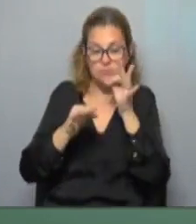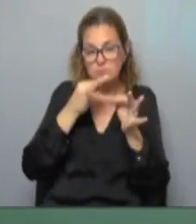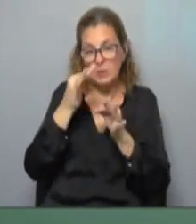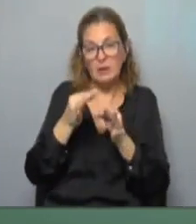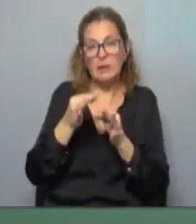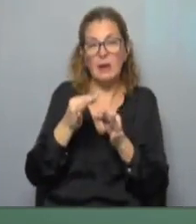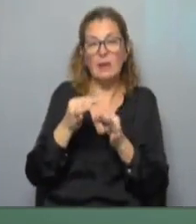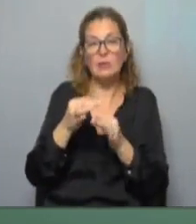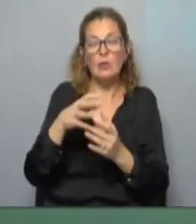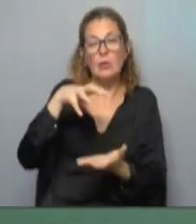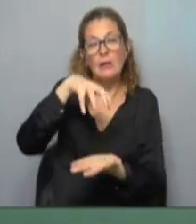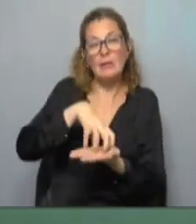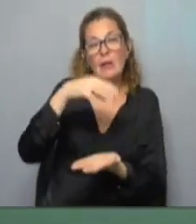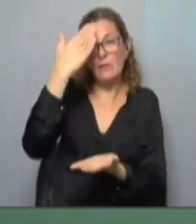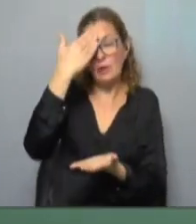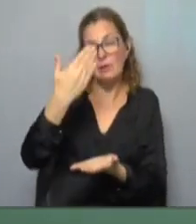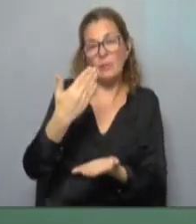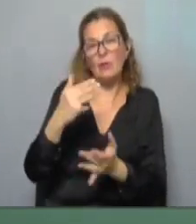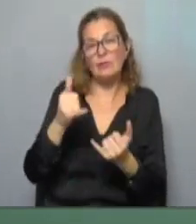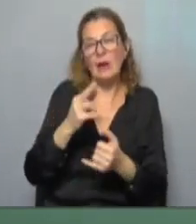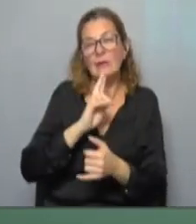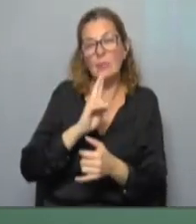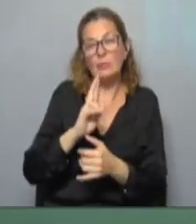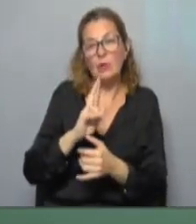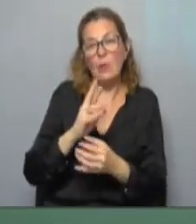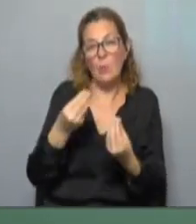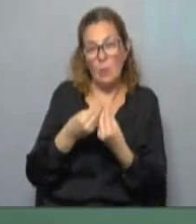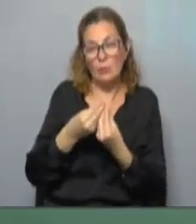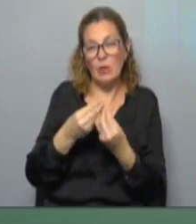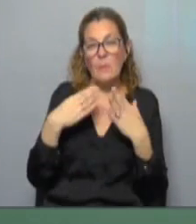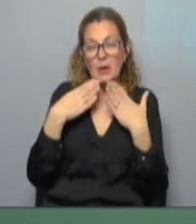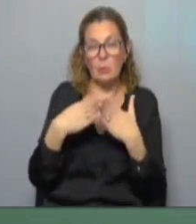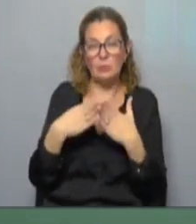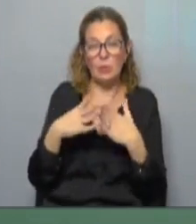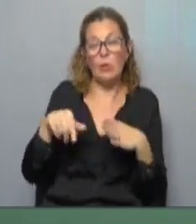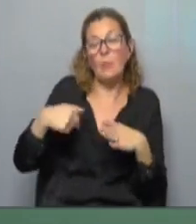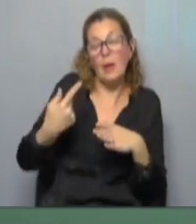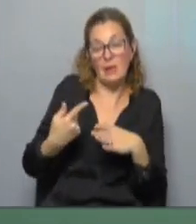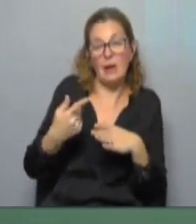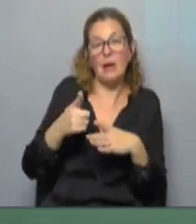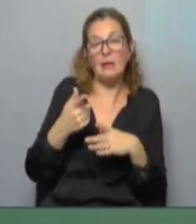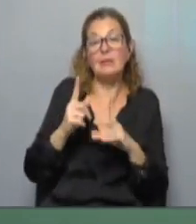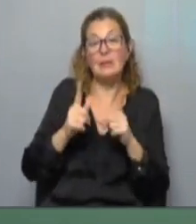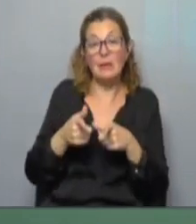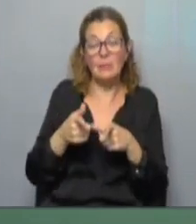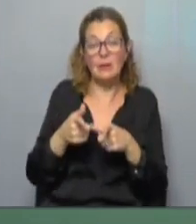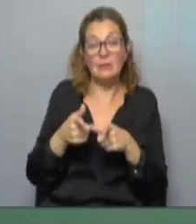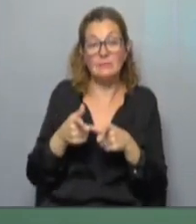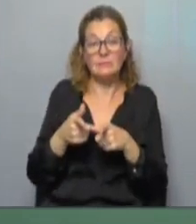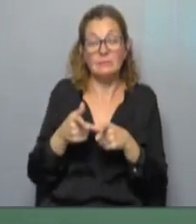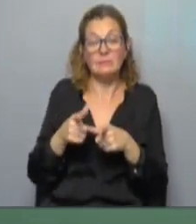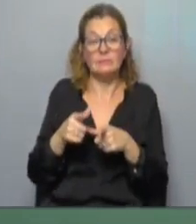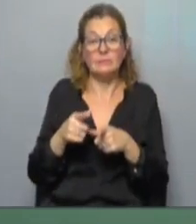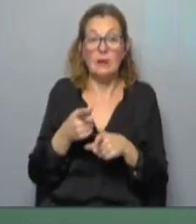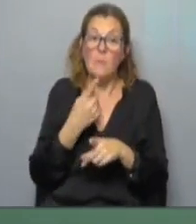en la sede del Frente Amplio. Ya respondió buena parte de las preguntas vinculadas con lo que viene mañana y a propósito de lo que viene y eventuales